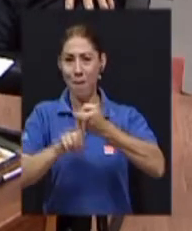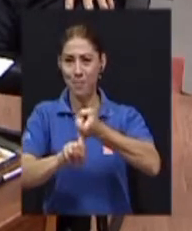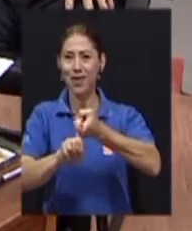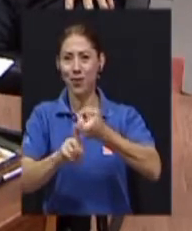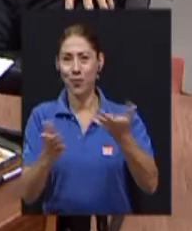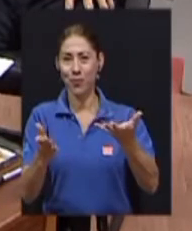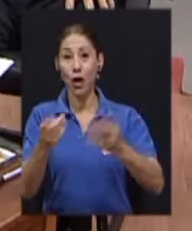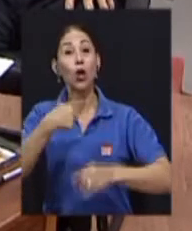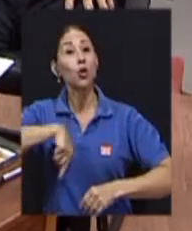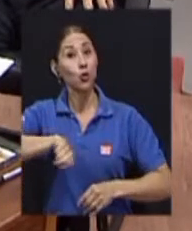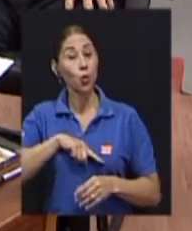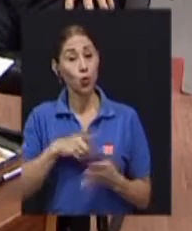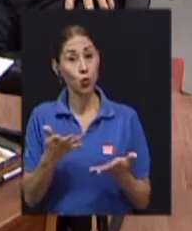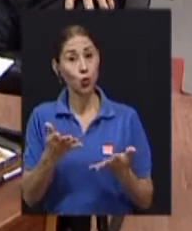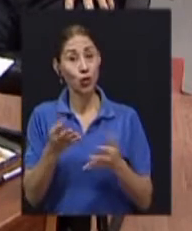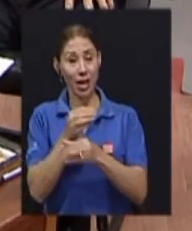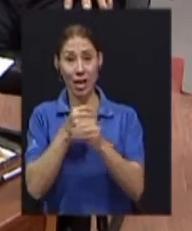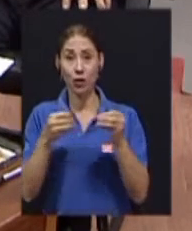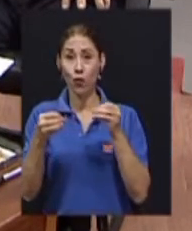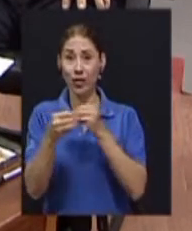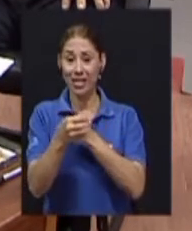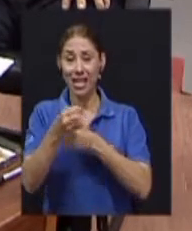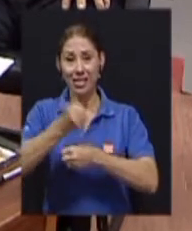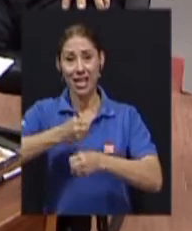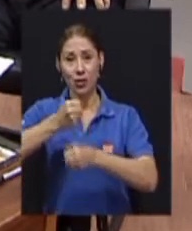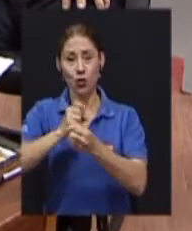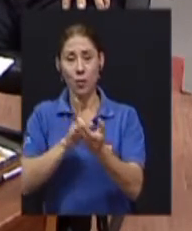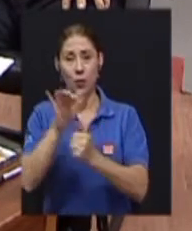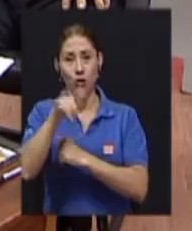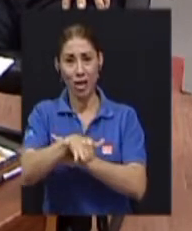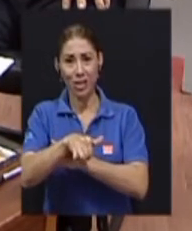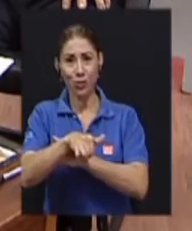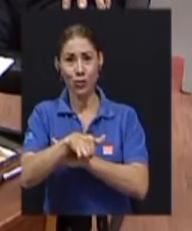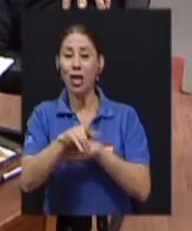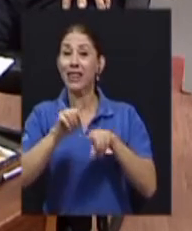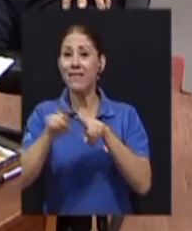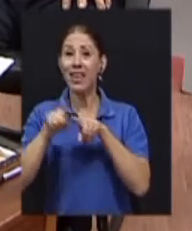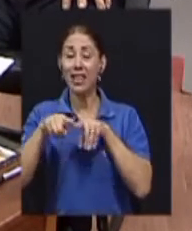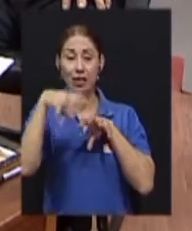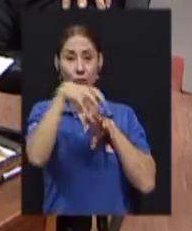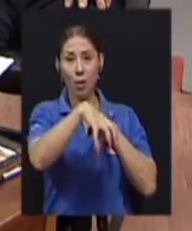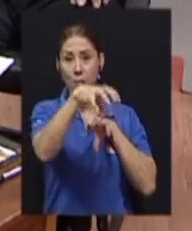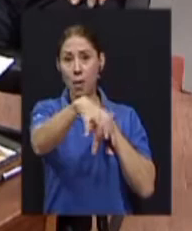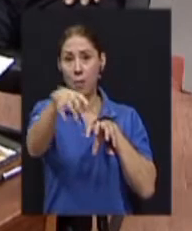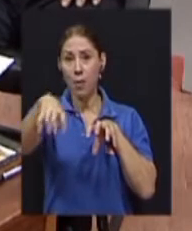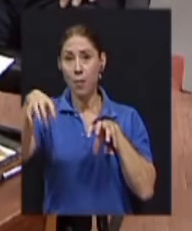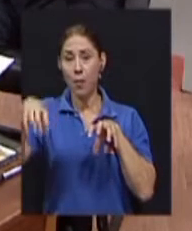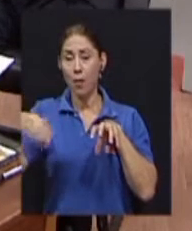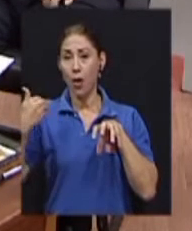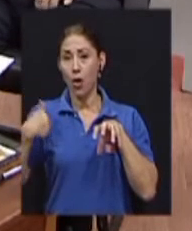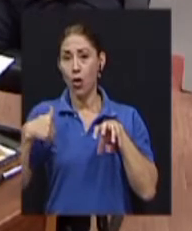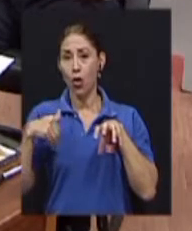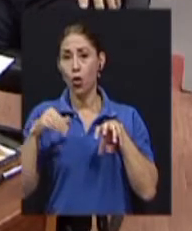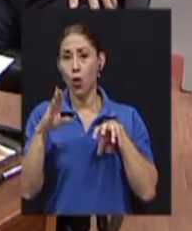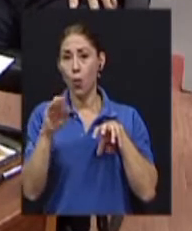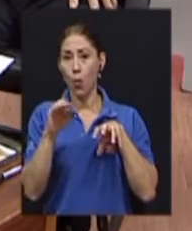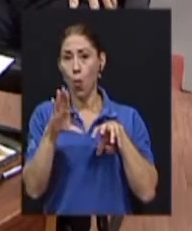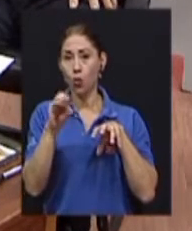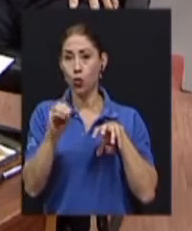en las oficinas de gestión de proyectos y sedes, don Bosco, donde Amelia Solera es